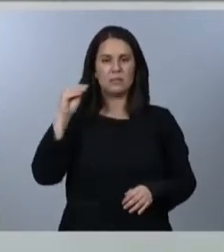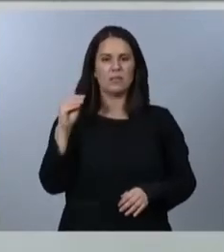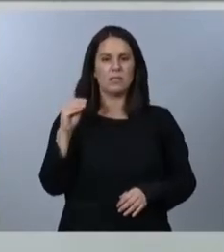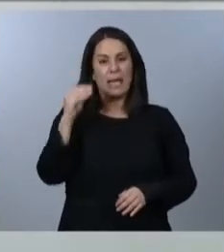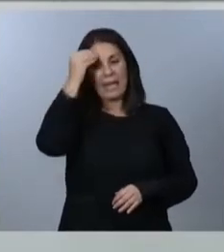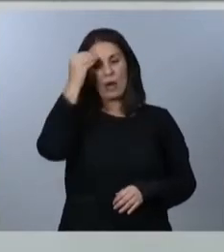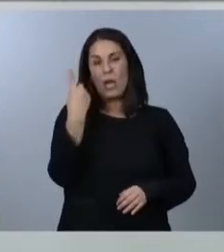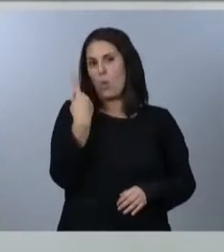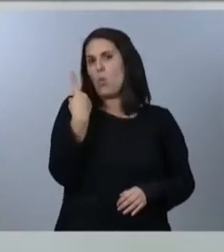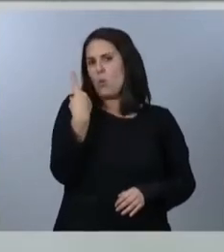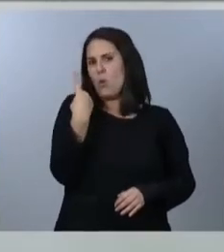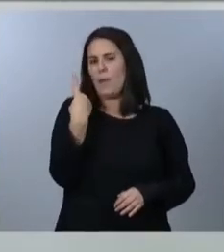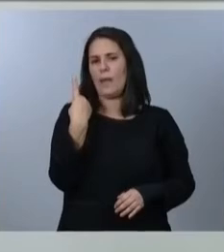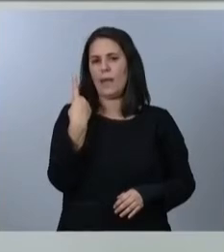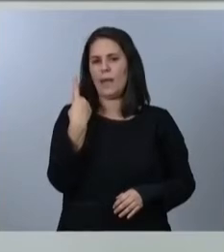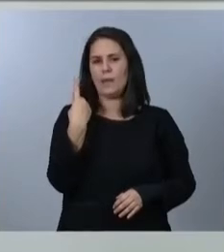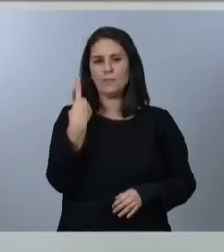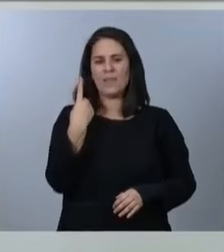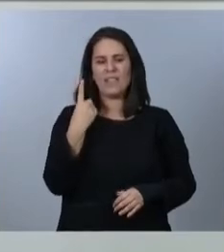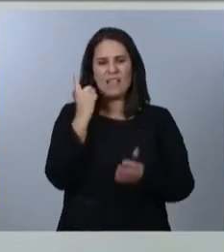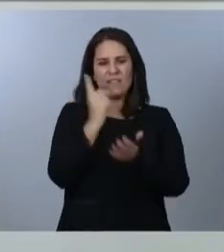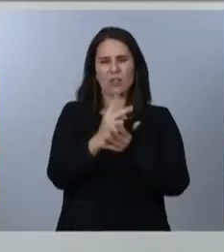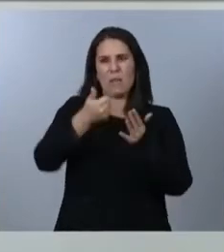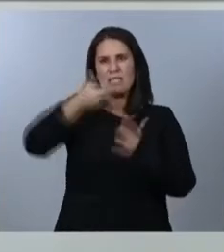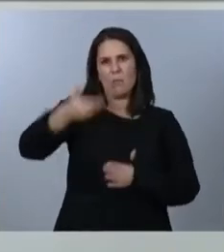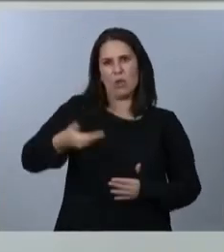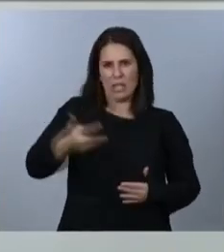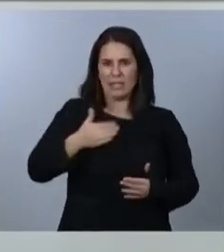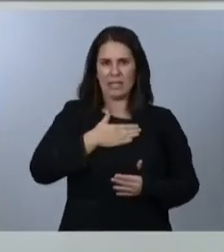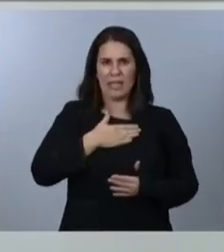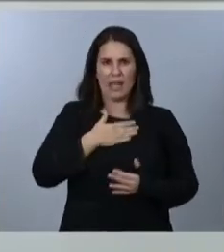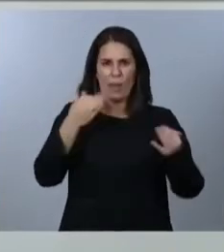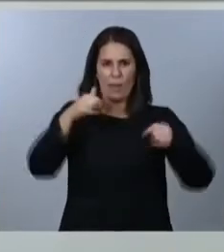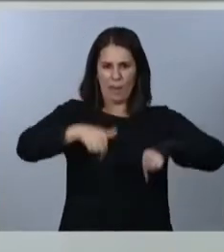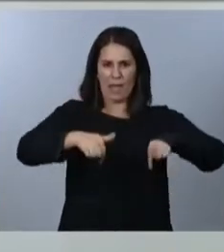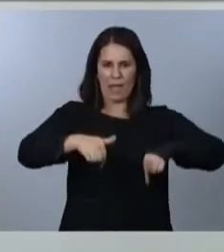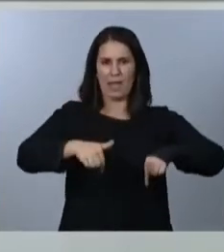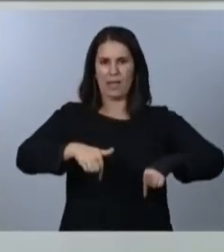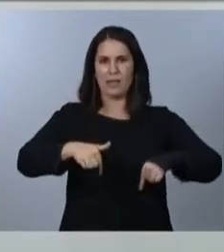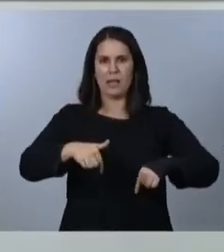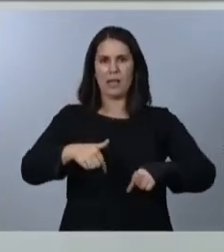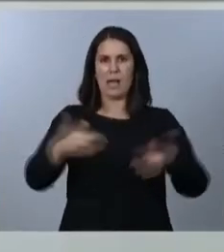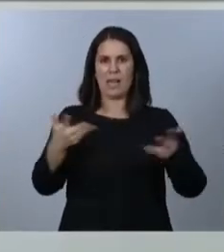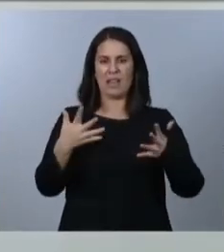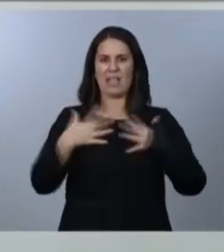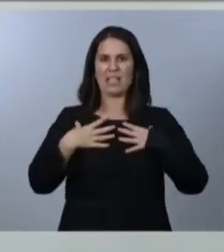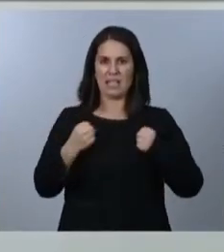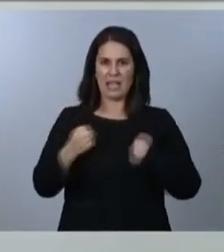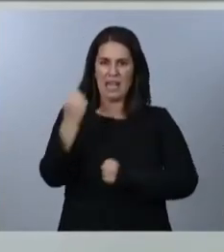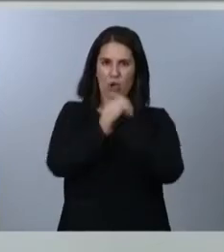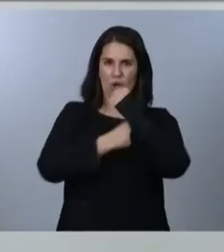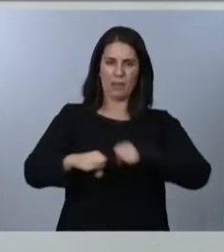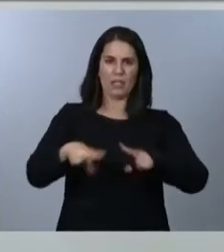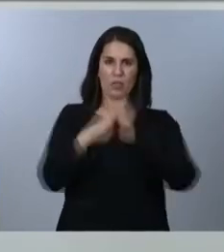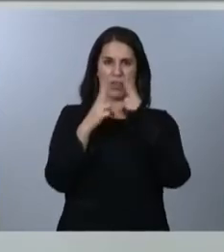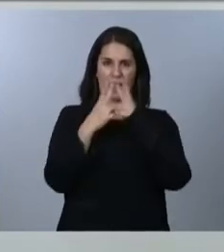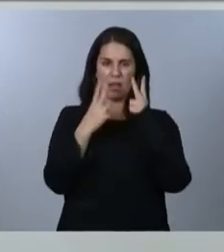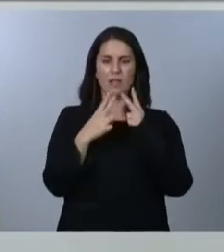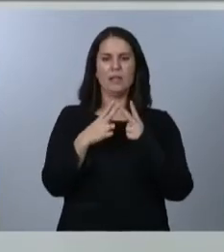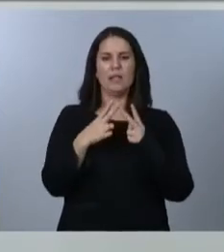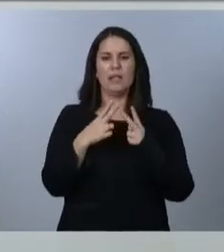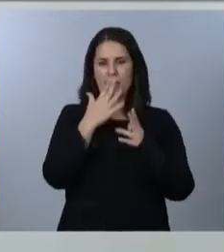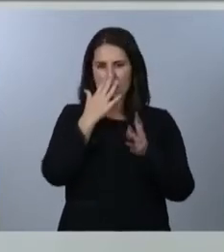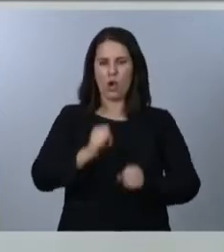desafíos, de las grandes lecciones que tenemos que sacar de esta emergencia sanitaria, económica y social es el robustecimiento